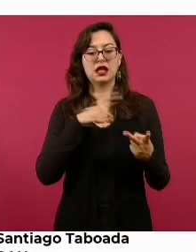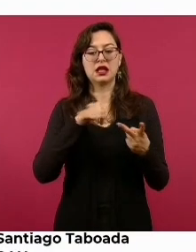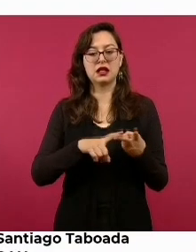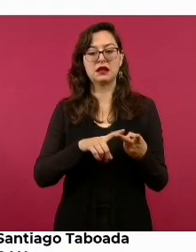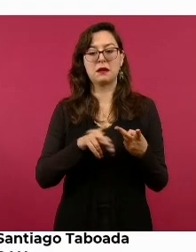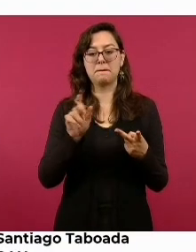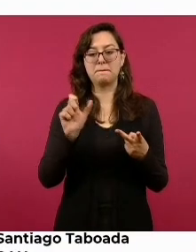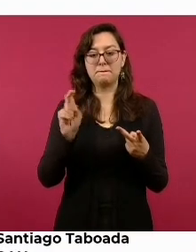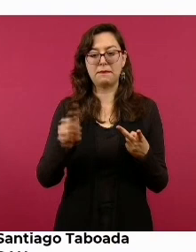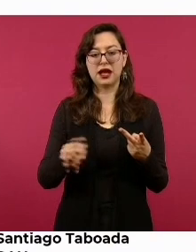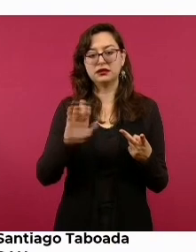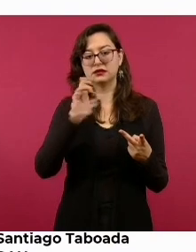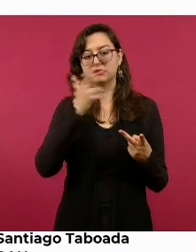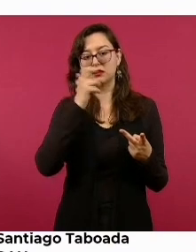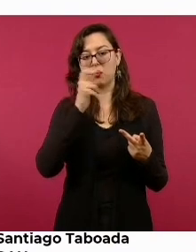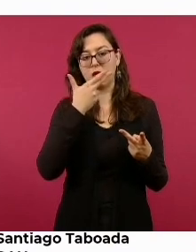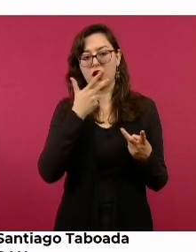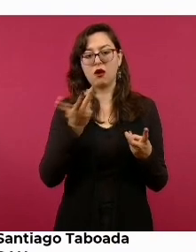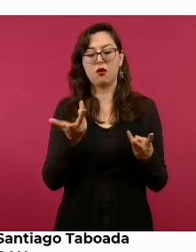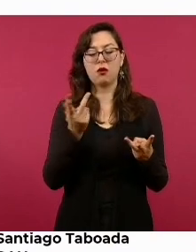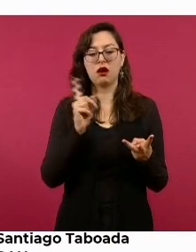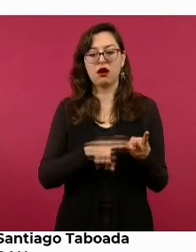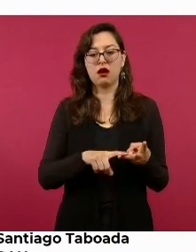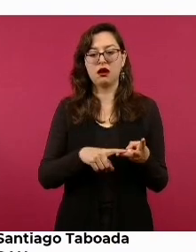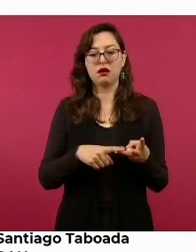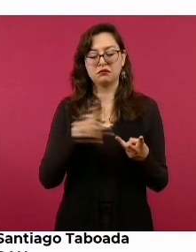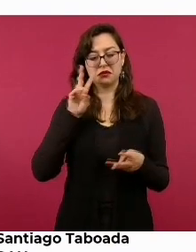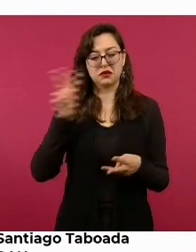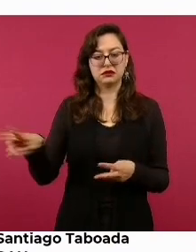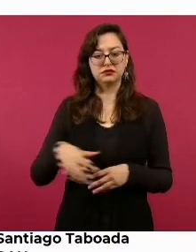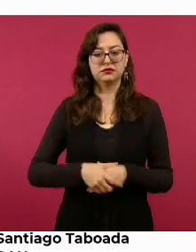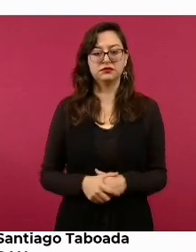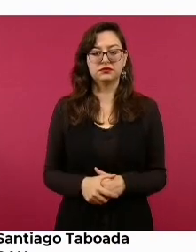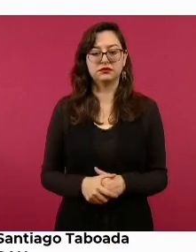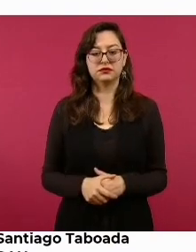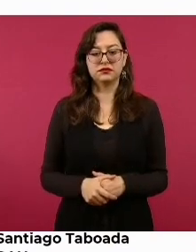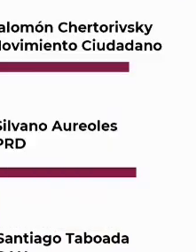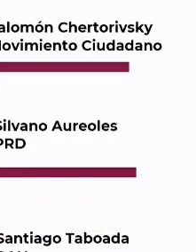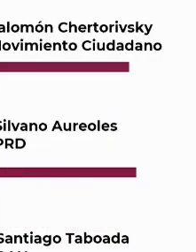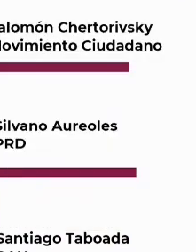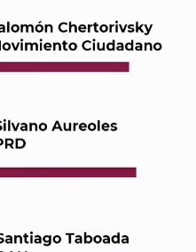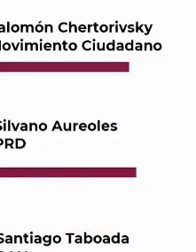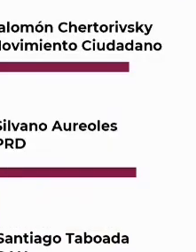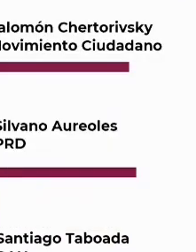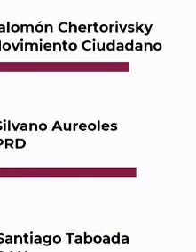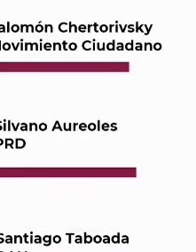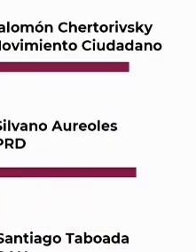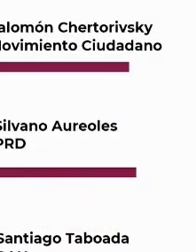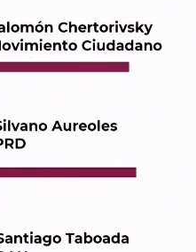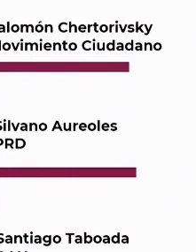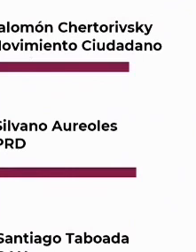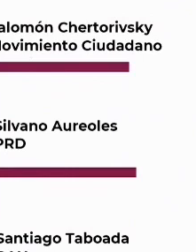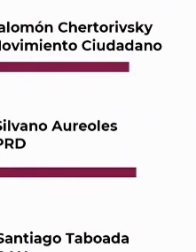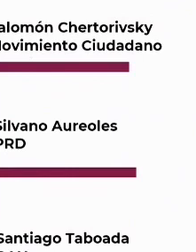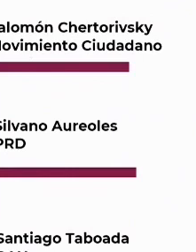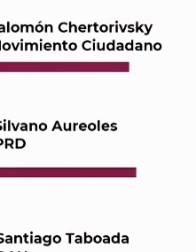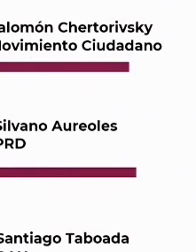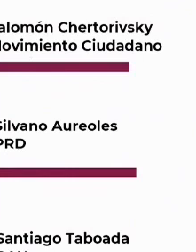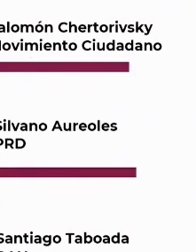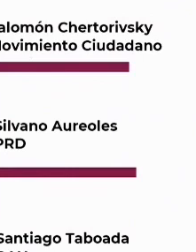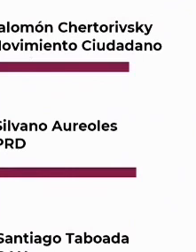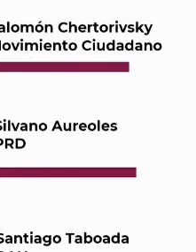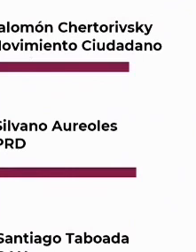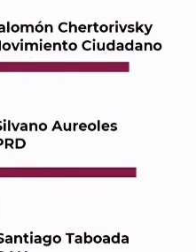senadora del PAN, Francisco Labastido Ochoa del PRI,